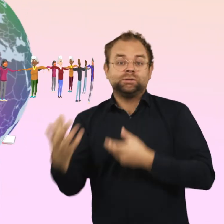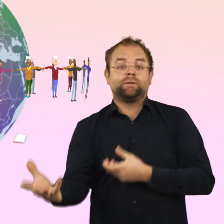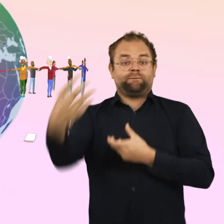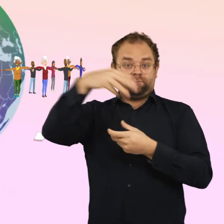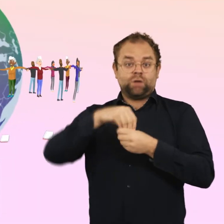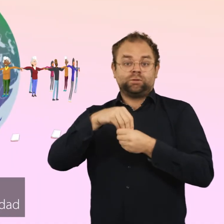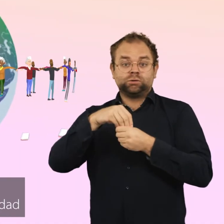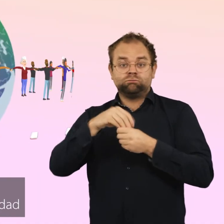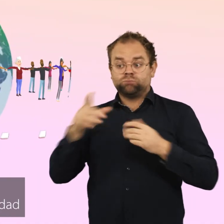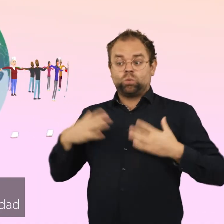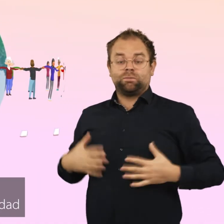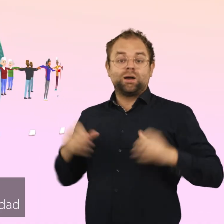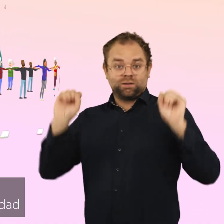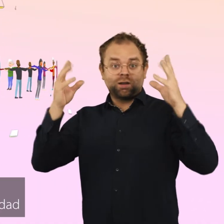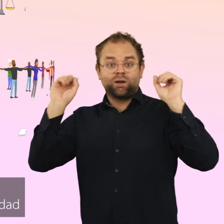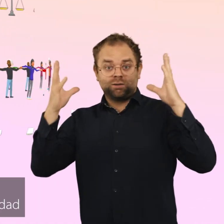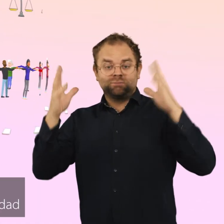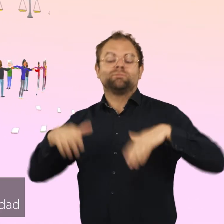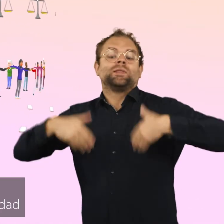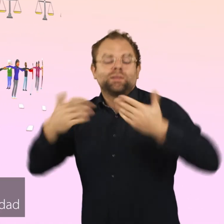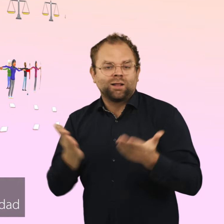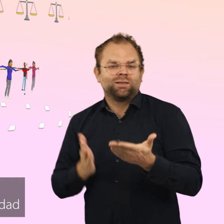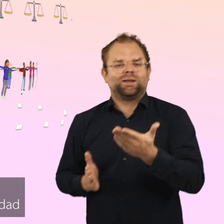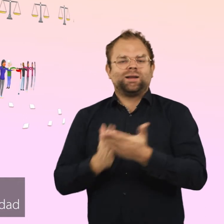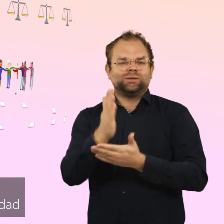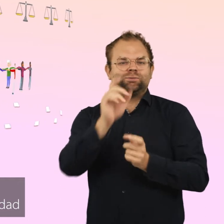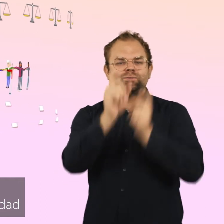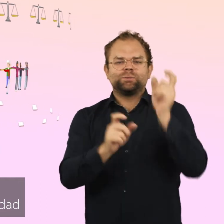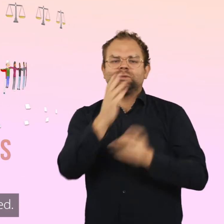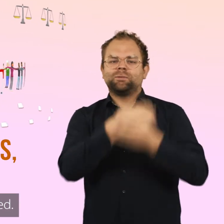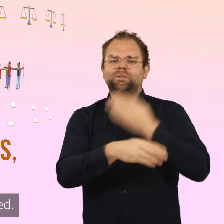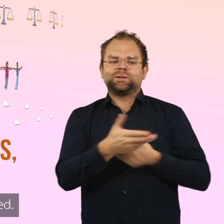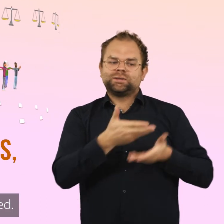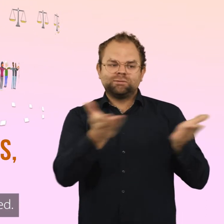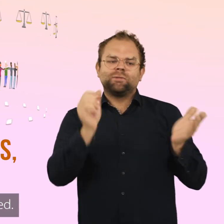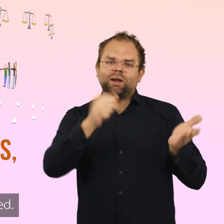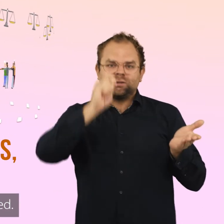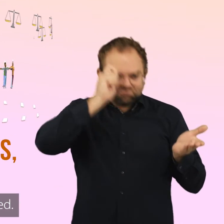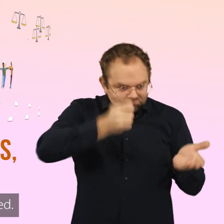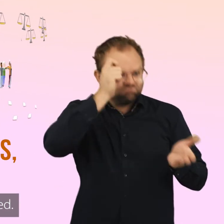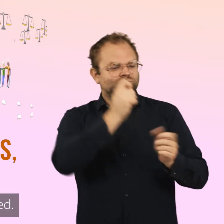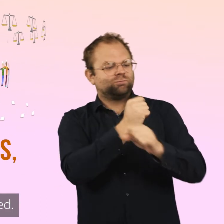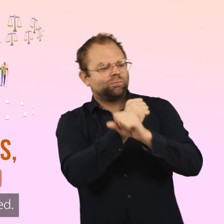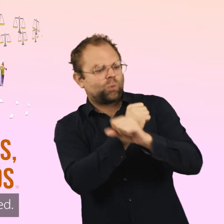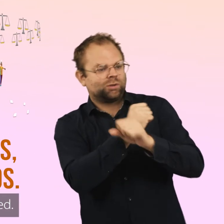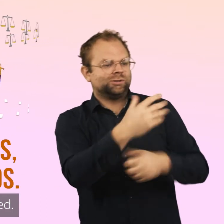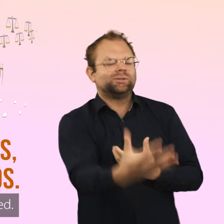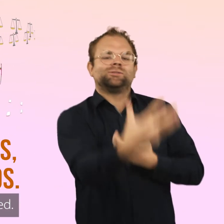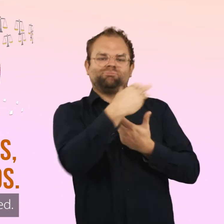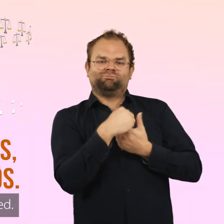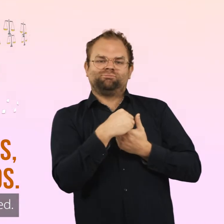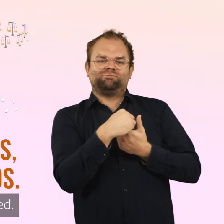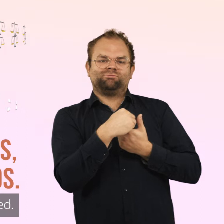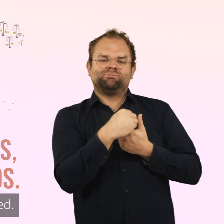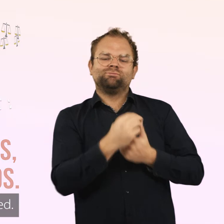humanitaria para que los derechos de las personas con discapacidad puedan ser respetados, protegidos